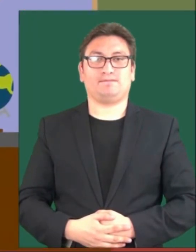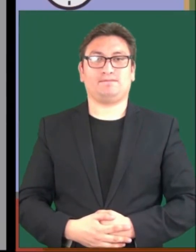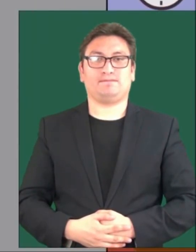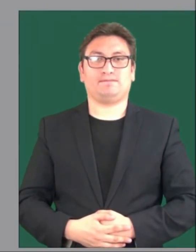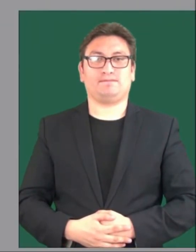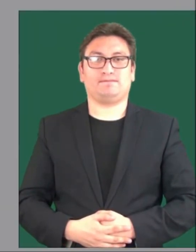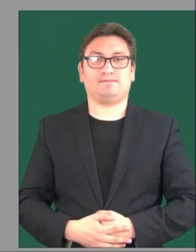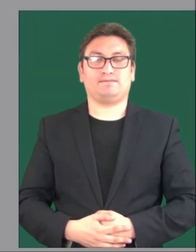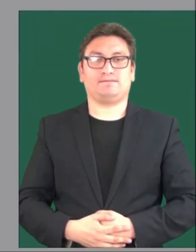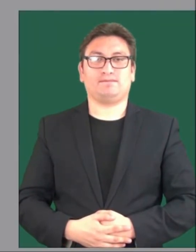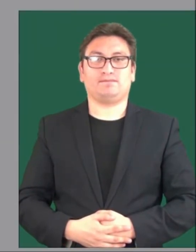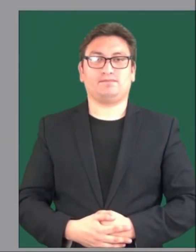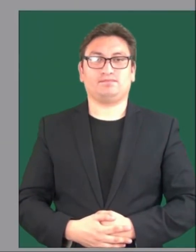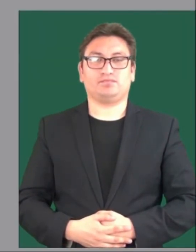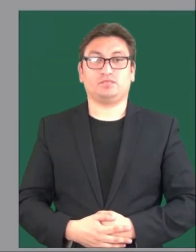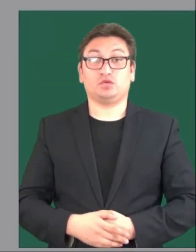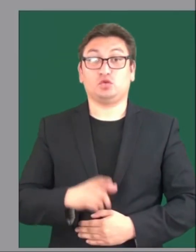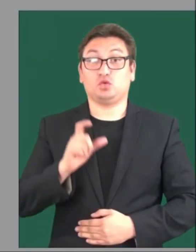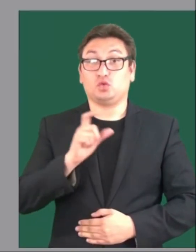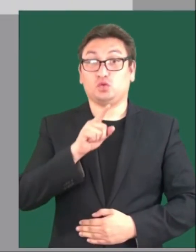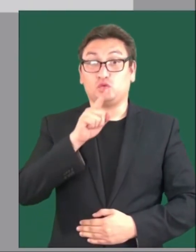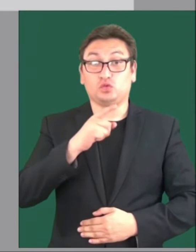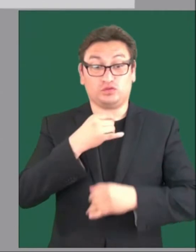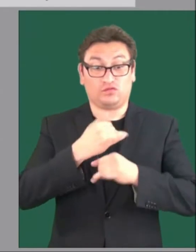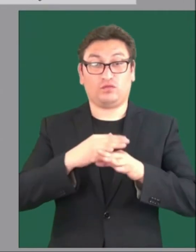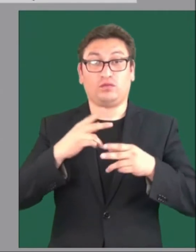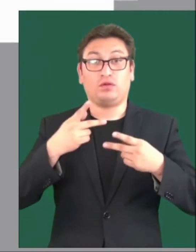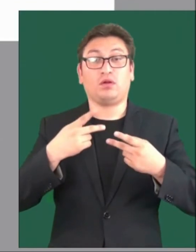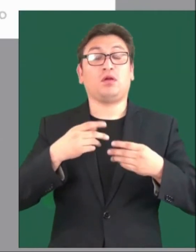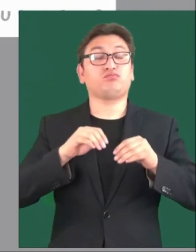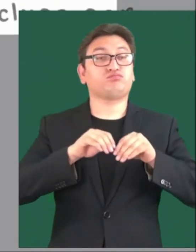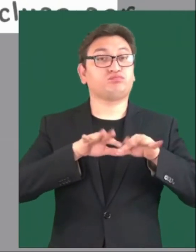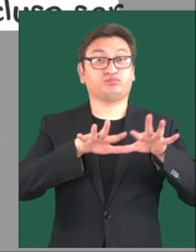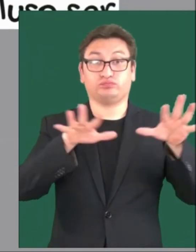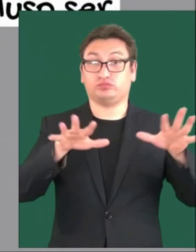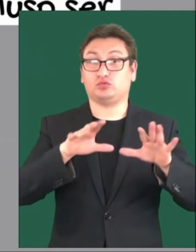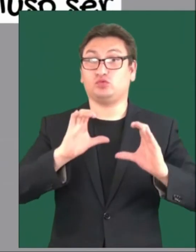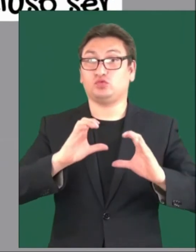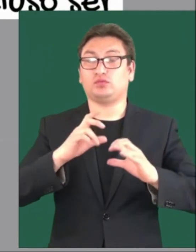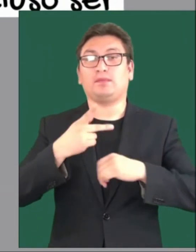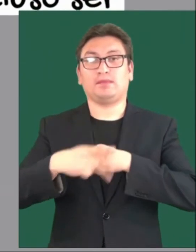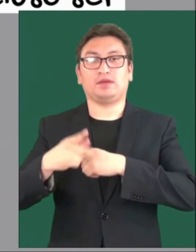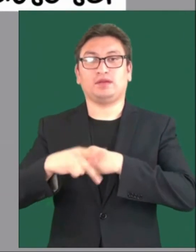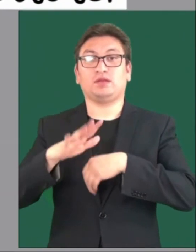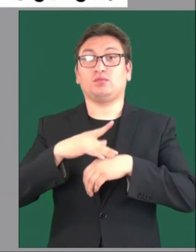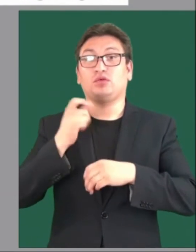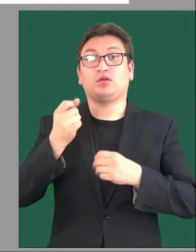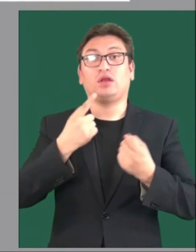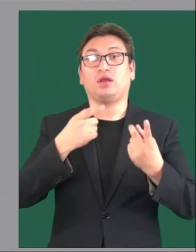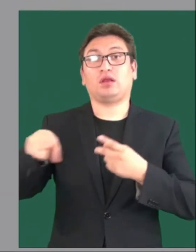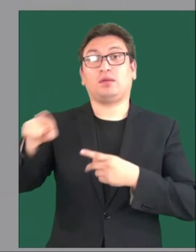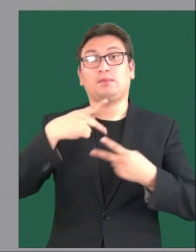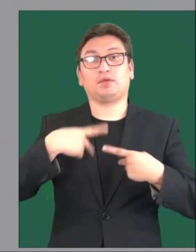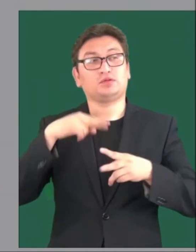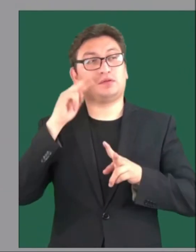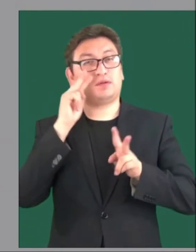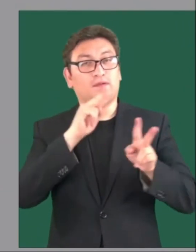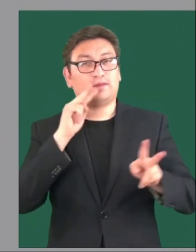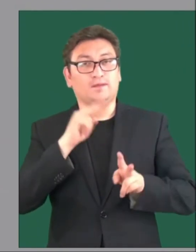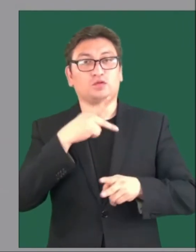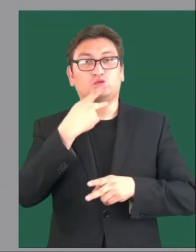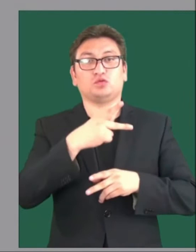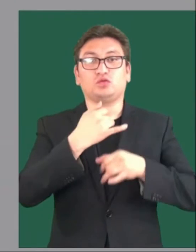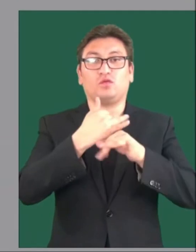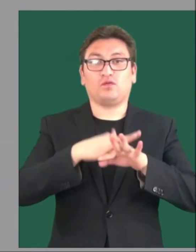Existen consecuencias de publicar tus datos, entre las que se pueden destacar la pérdida de privacidad, que tu información y datos personales